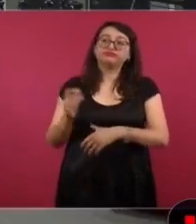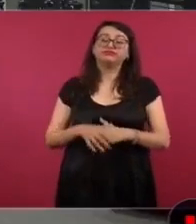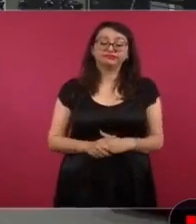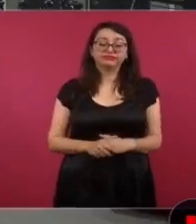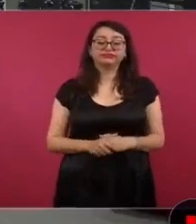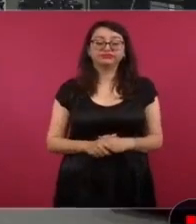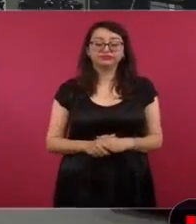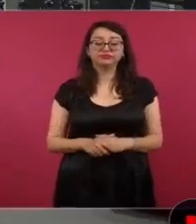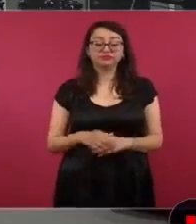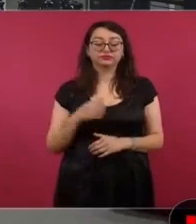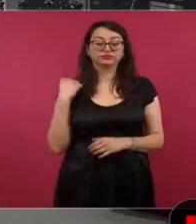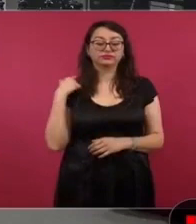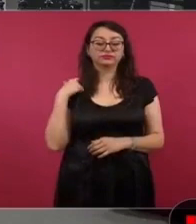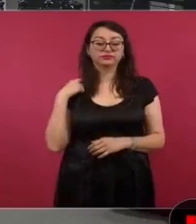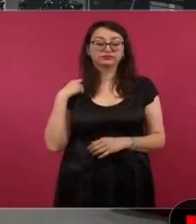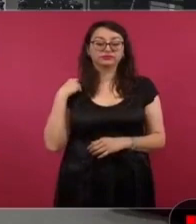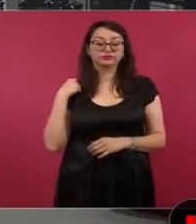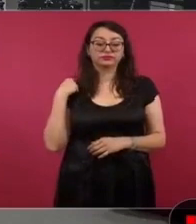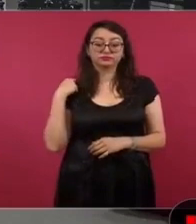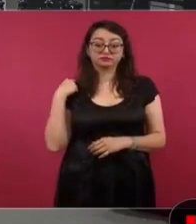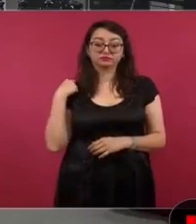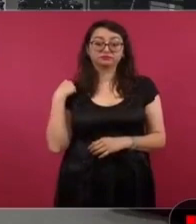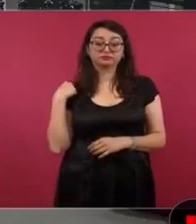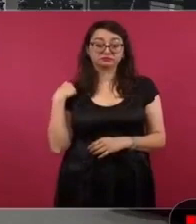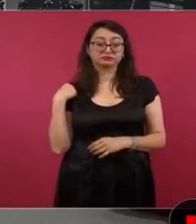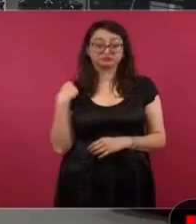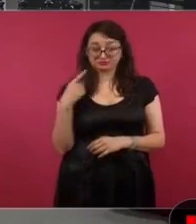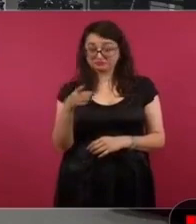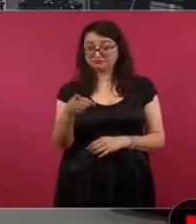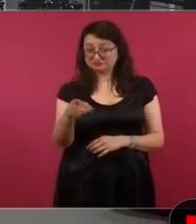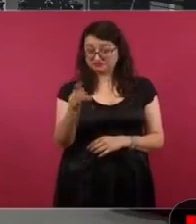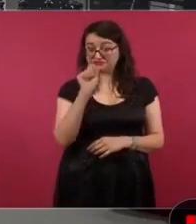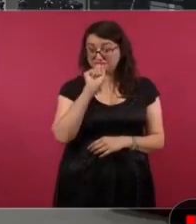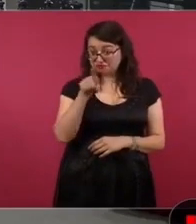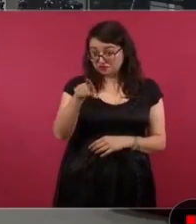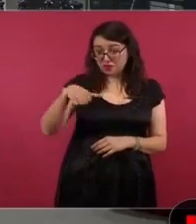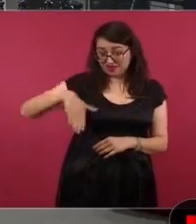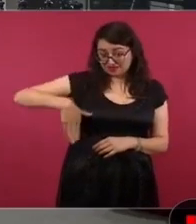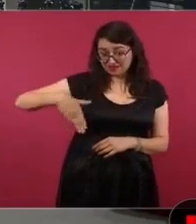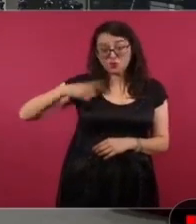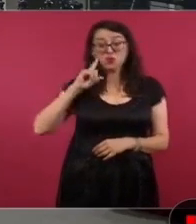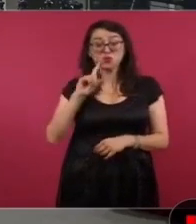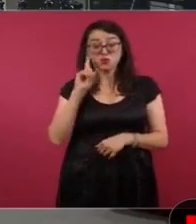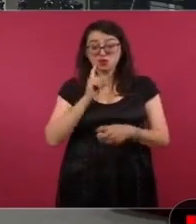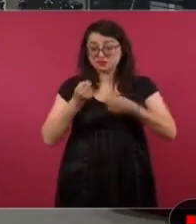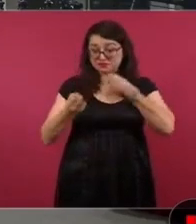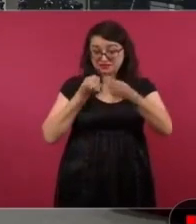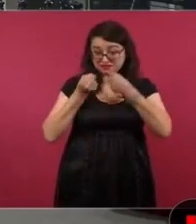con la misma figura de… Con la misma figura, es la que estaba de